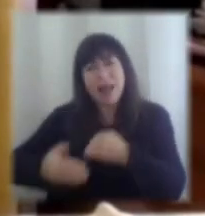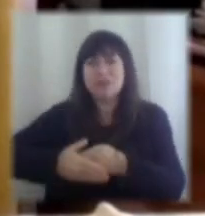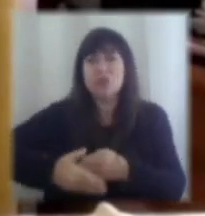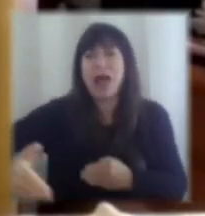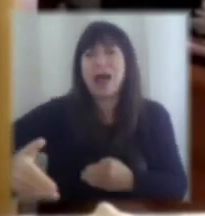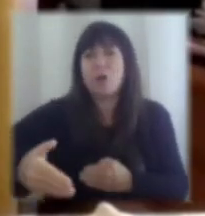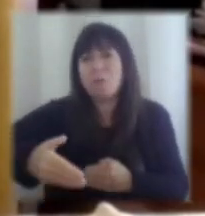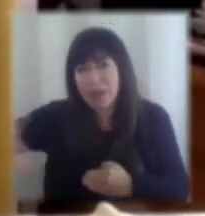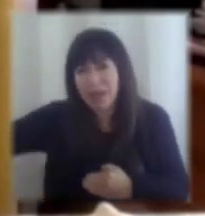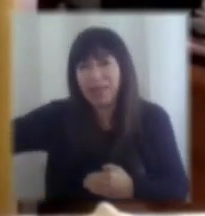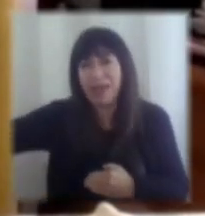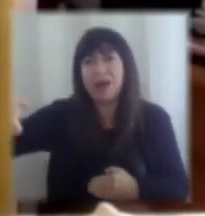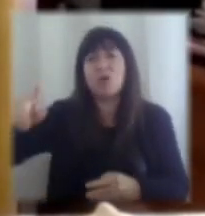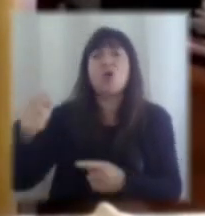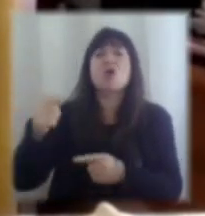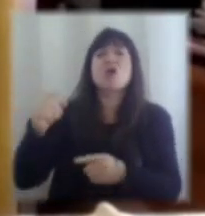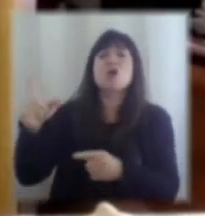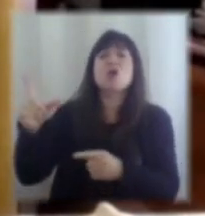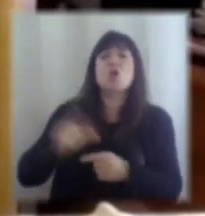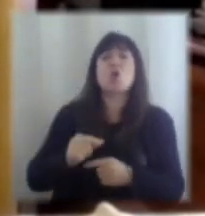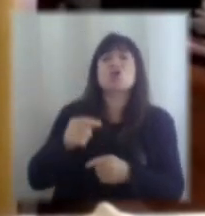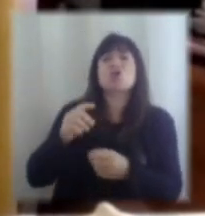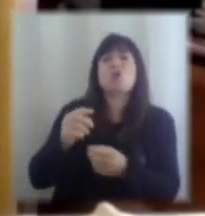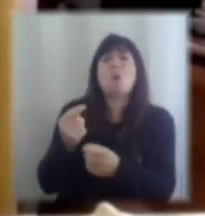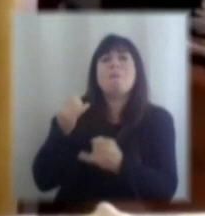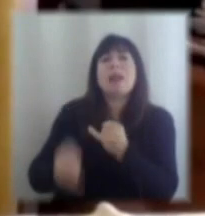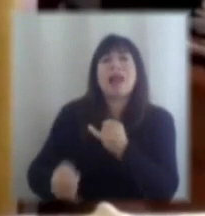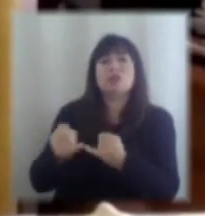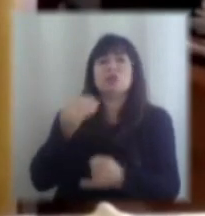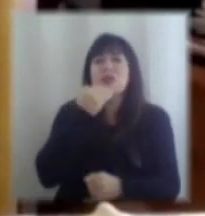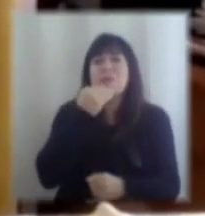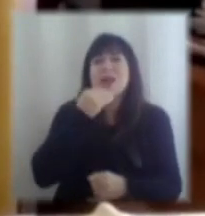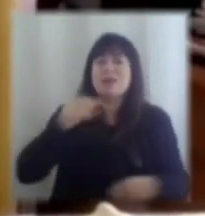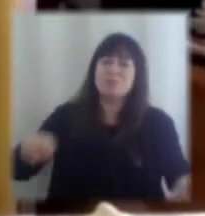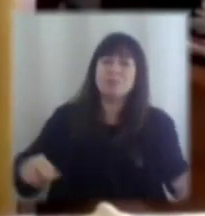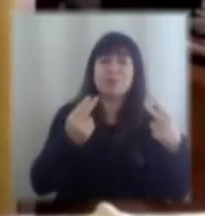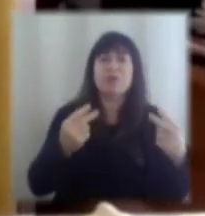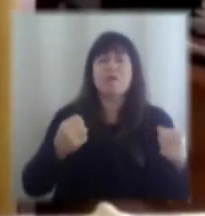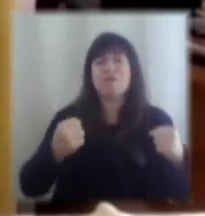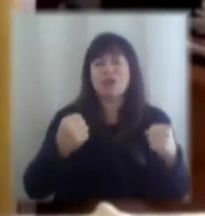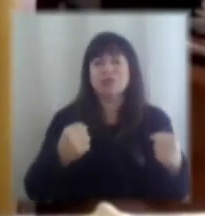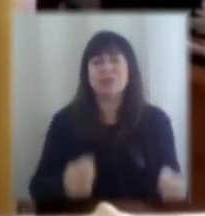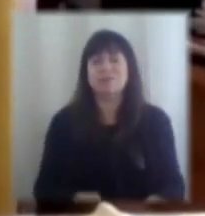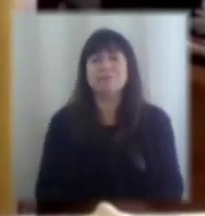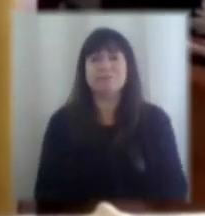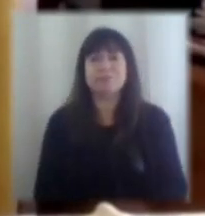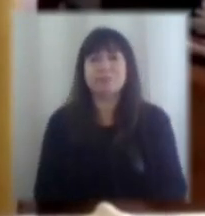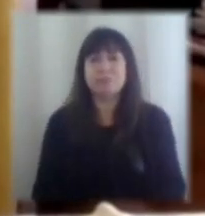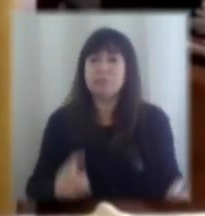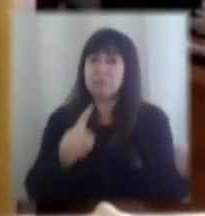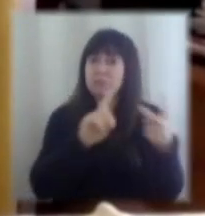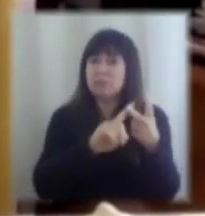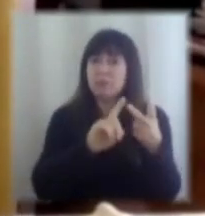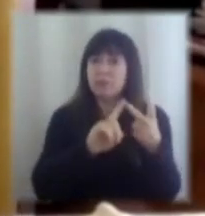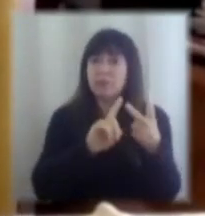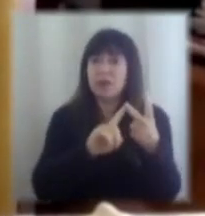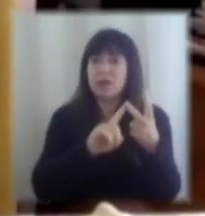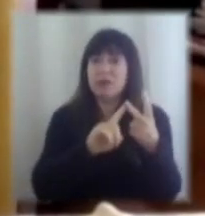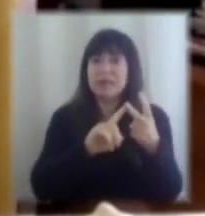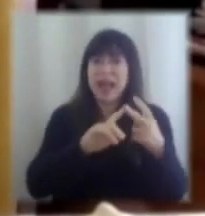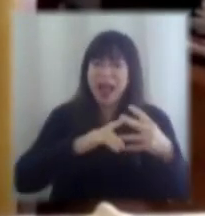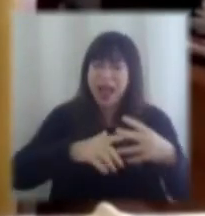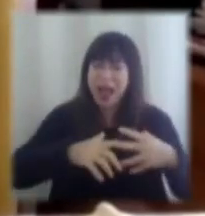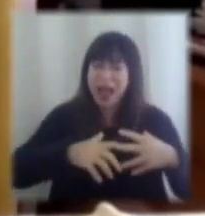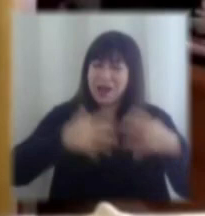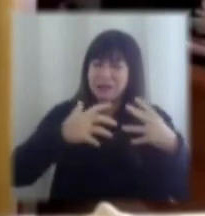de corto plazo para que esta inversión se levante y retome con fuerza. Segundo, vamos a tener que ser muy audaces en términos de poder